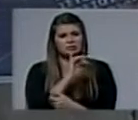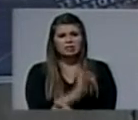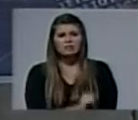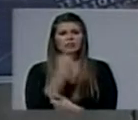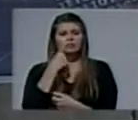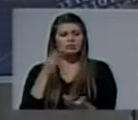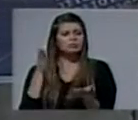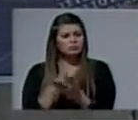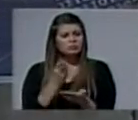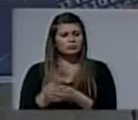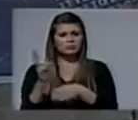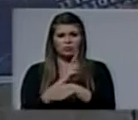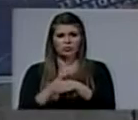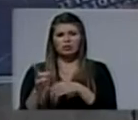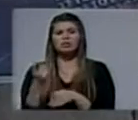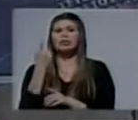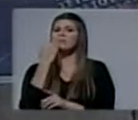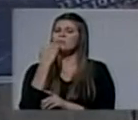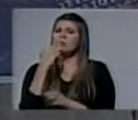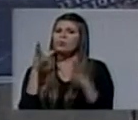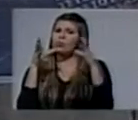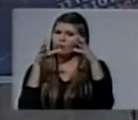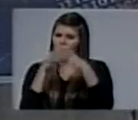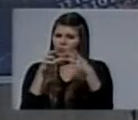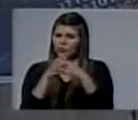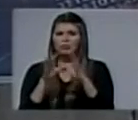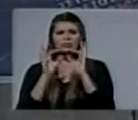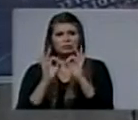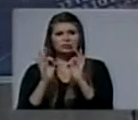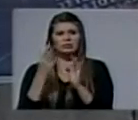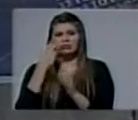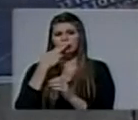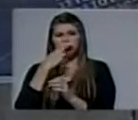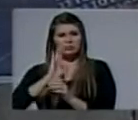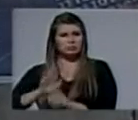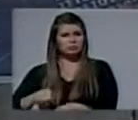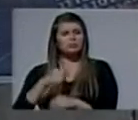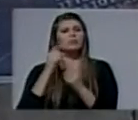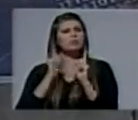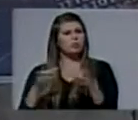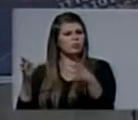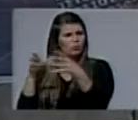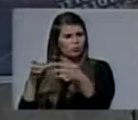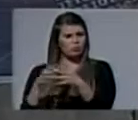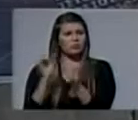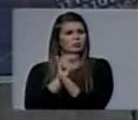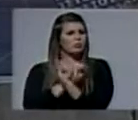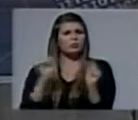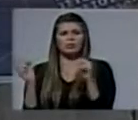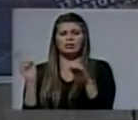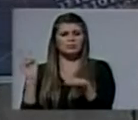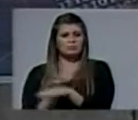Lo que me preocupa es que hay un grupo casi totalmente ignorado. Un grupo que no puede